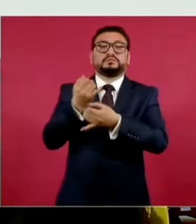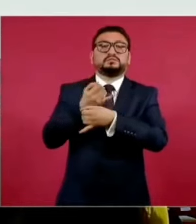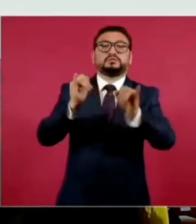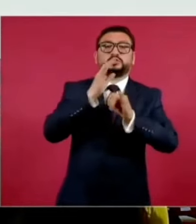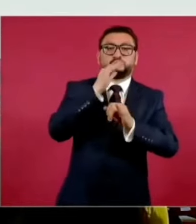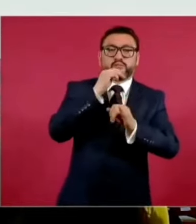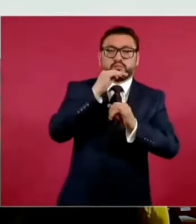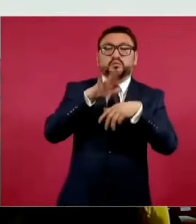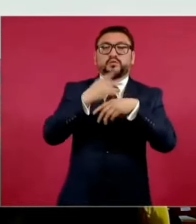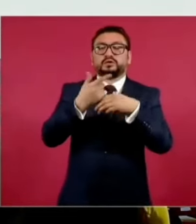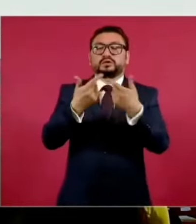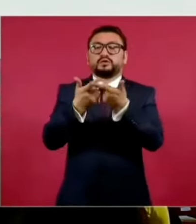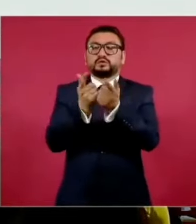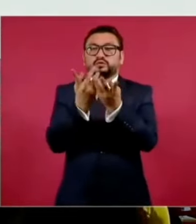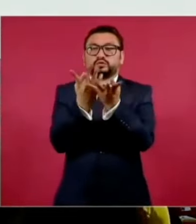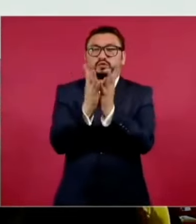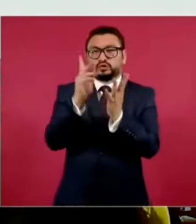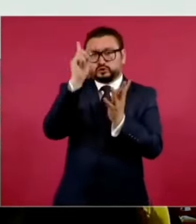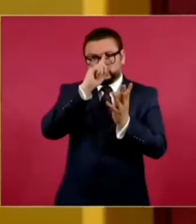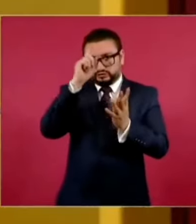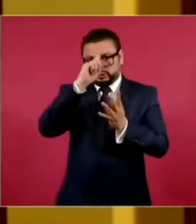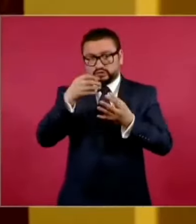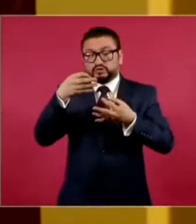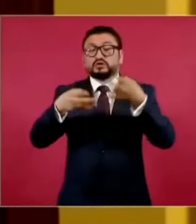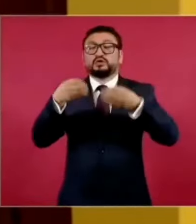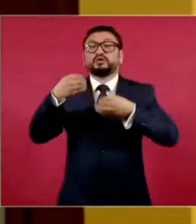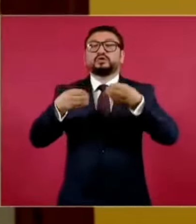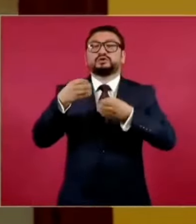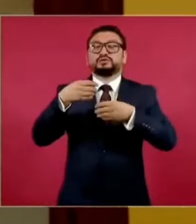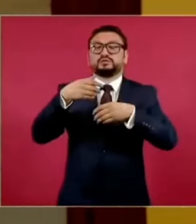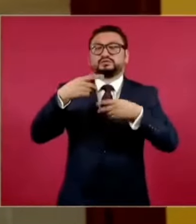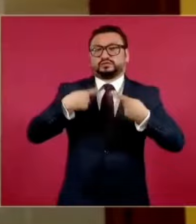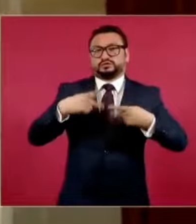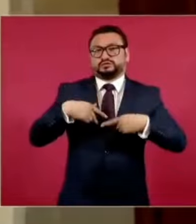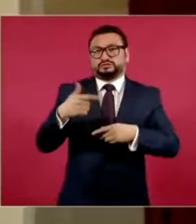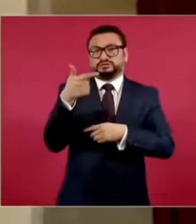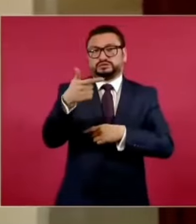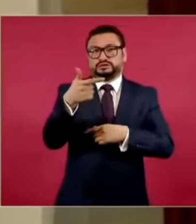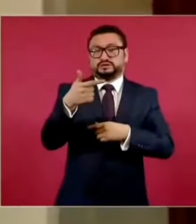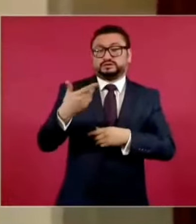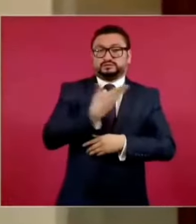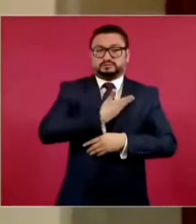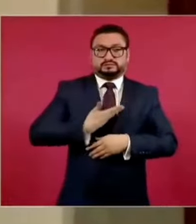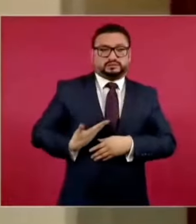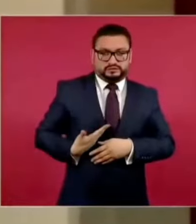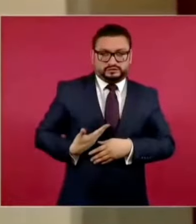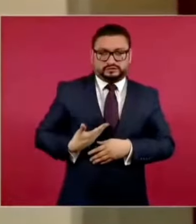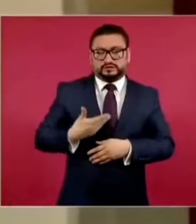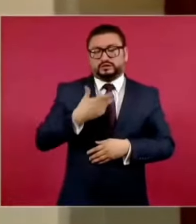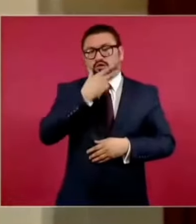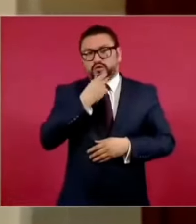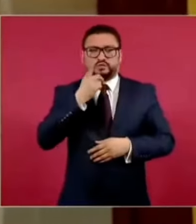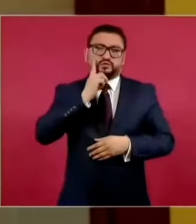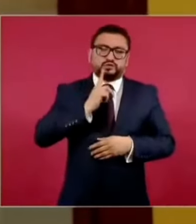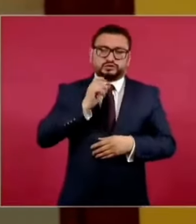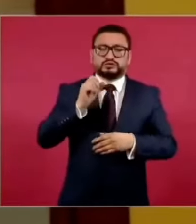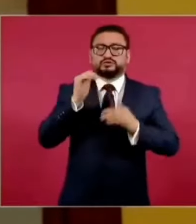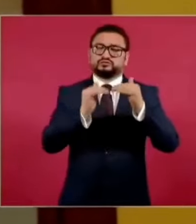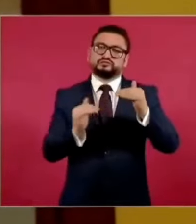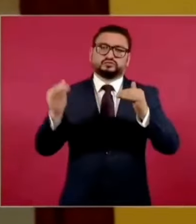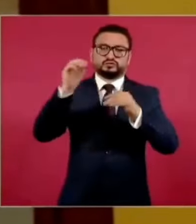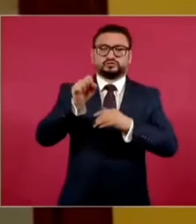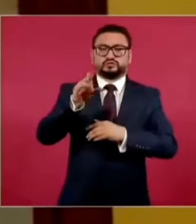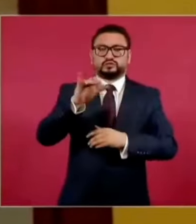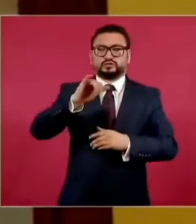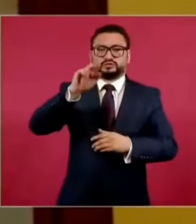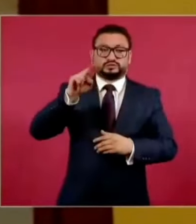porque el Consejo de la Judicatura se integra por siete y la presidenta o el presidente de la Suprema Corte es